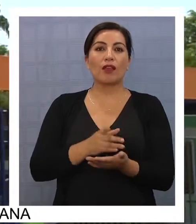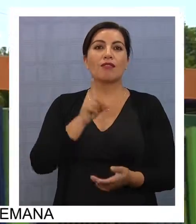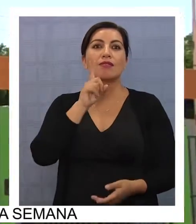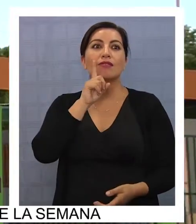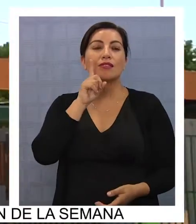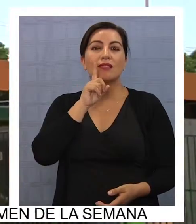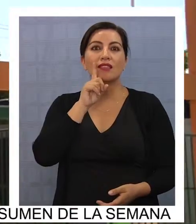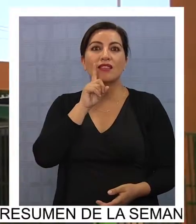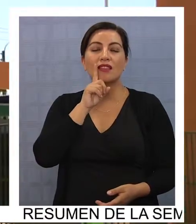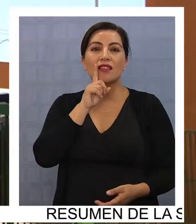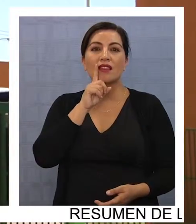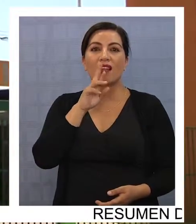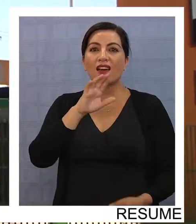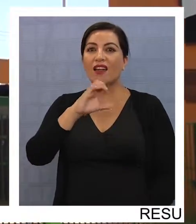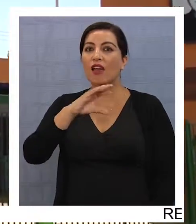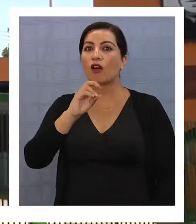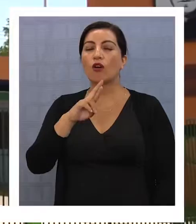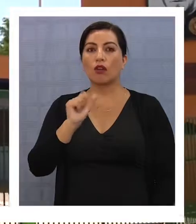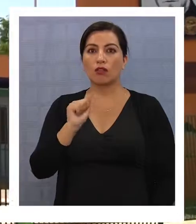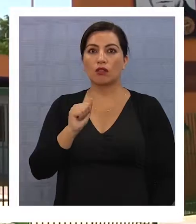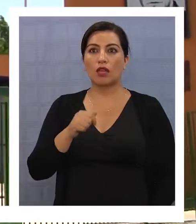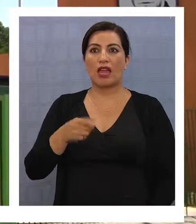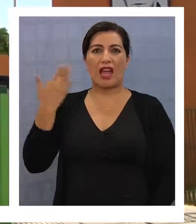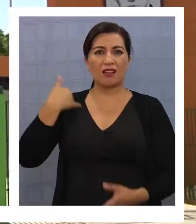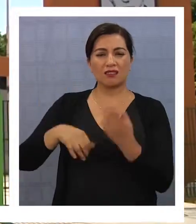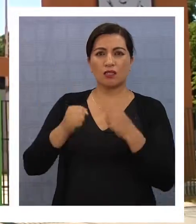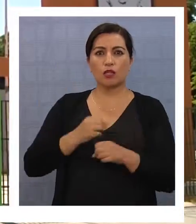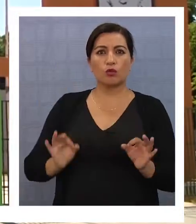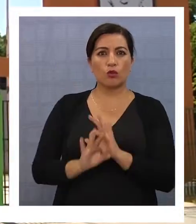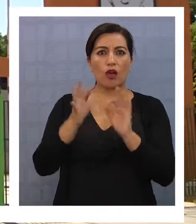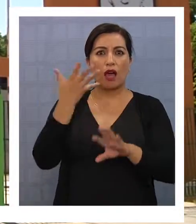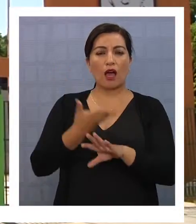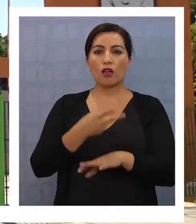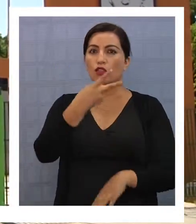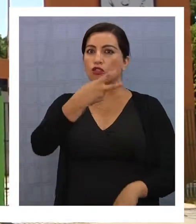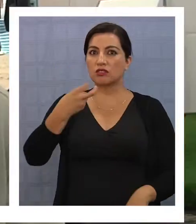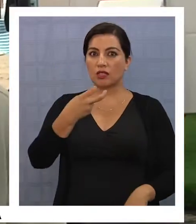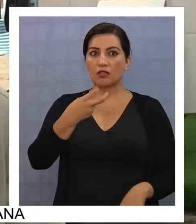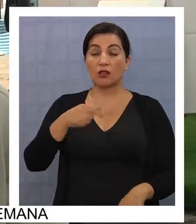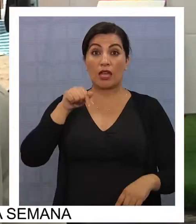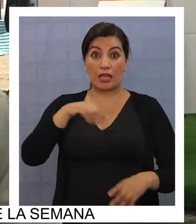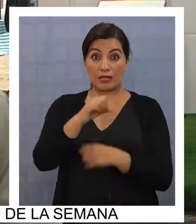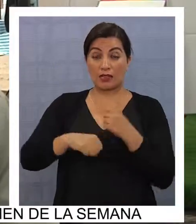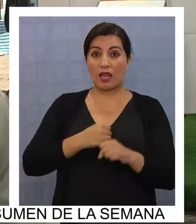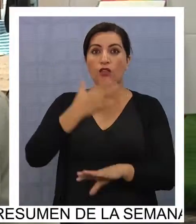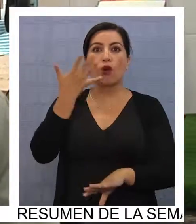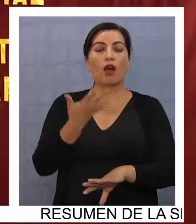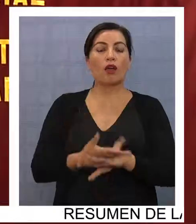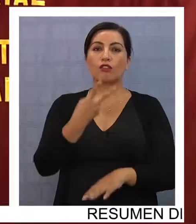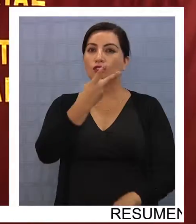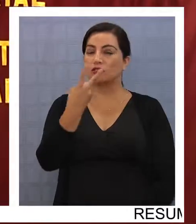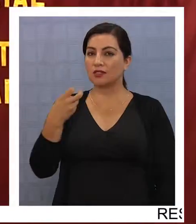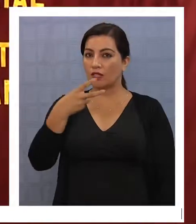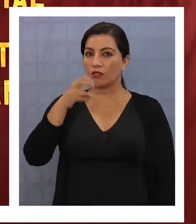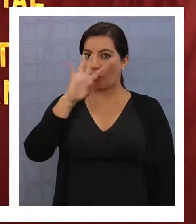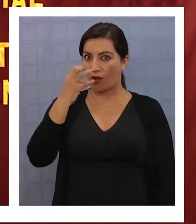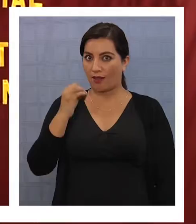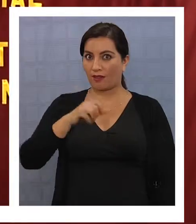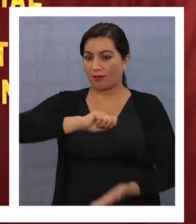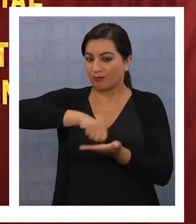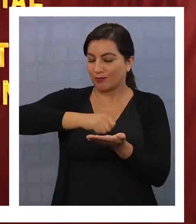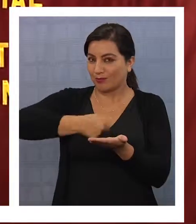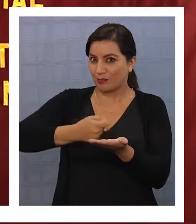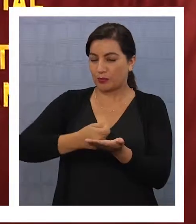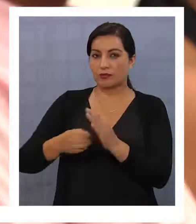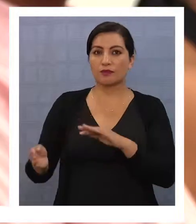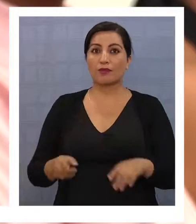Nunca en los años había tenido más de 200 alumnos desde que el Liceo existe. Hoy día ya tiene 240 alumnos matriculados. En el primer año que